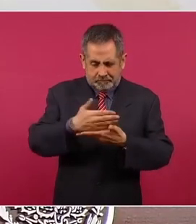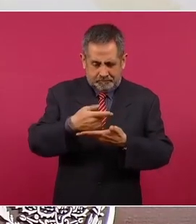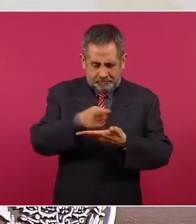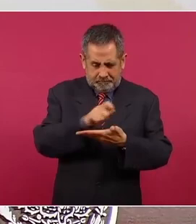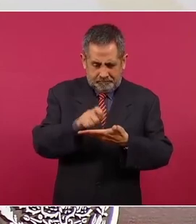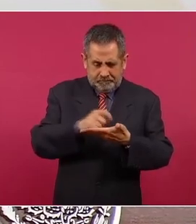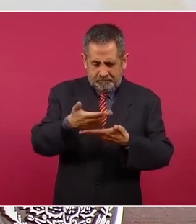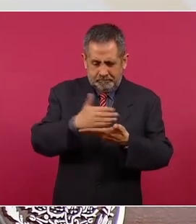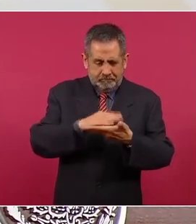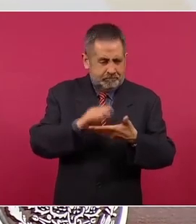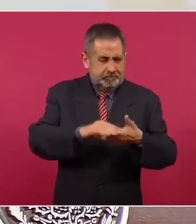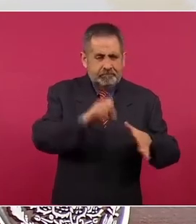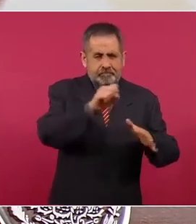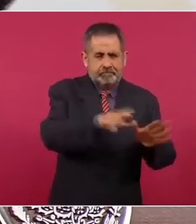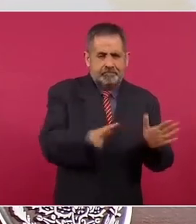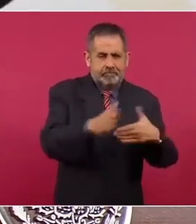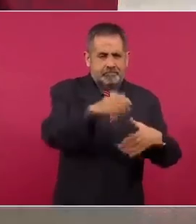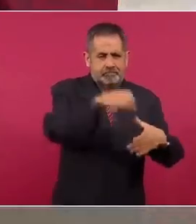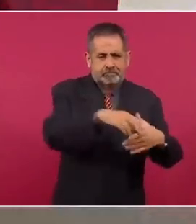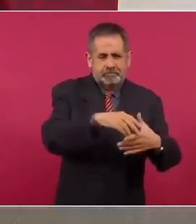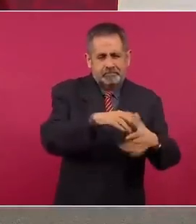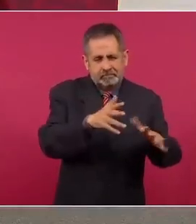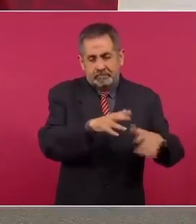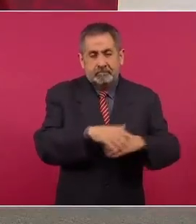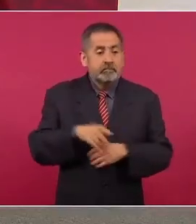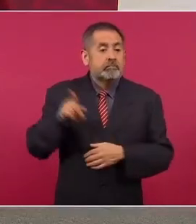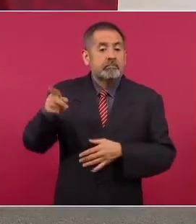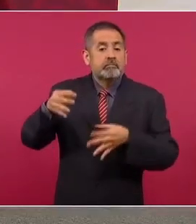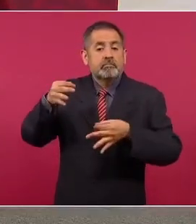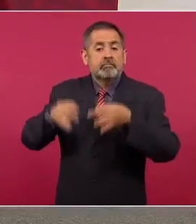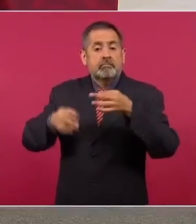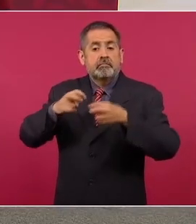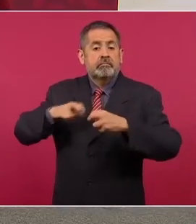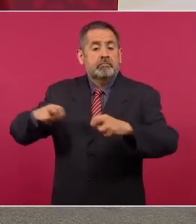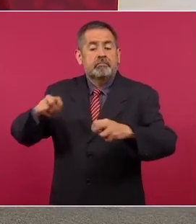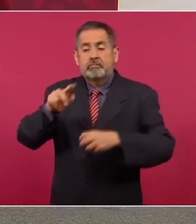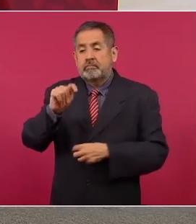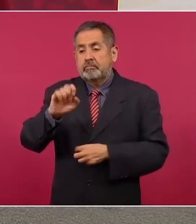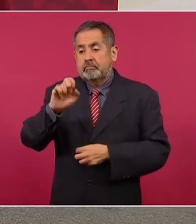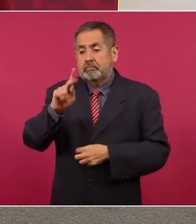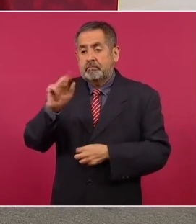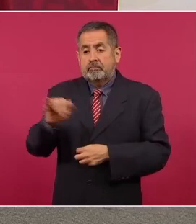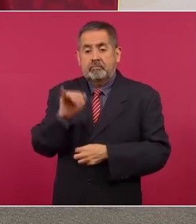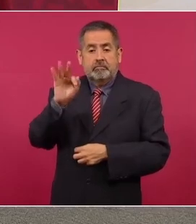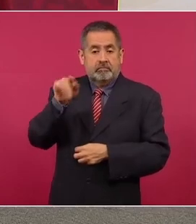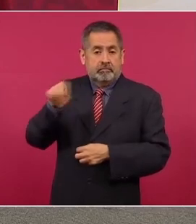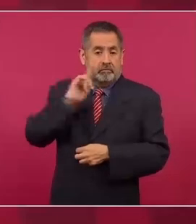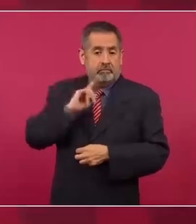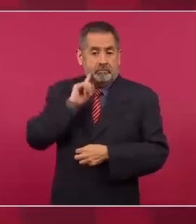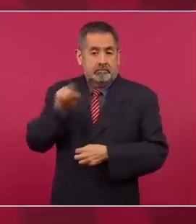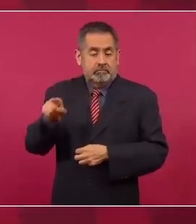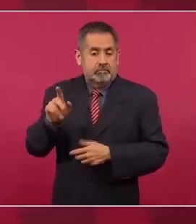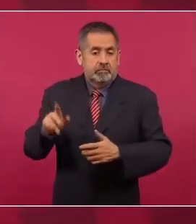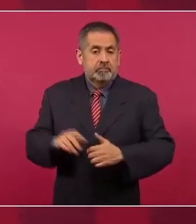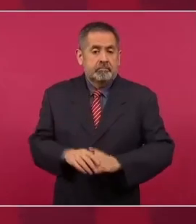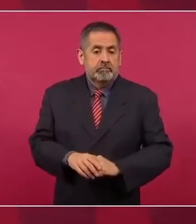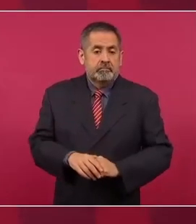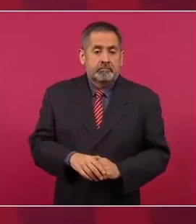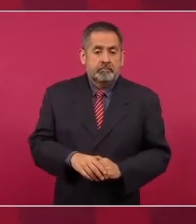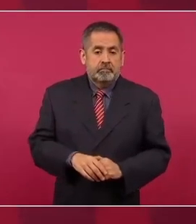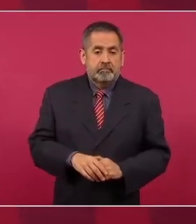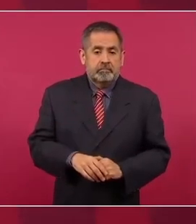y una magistrada del Tribunal Electoral que…